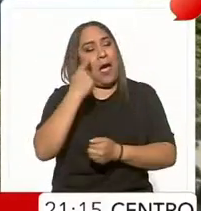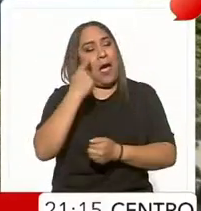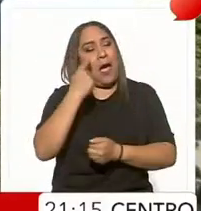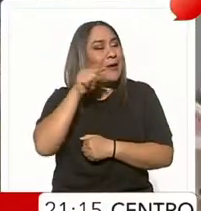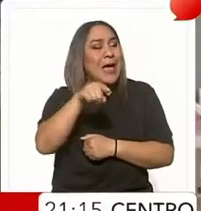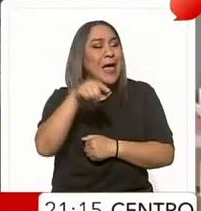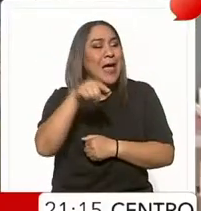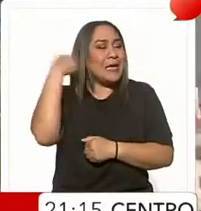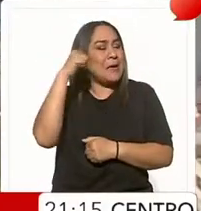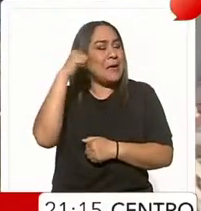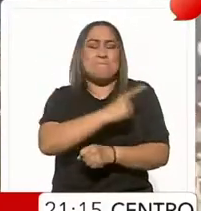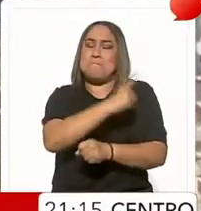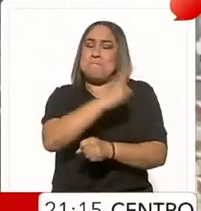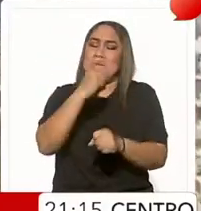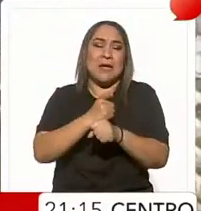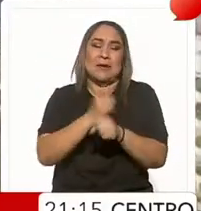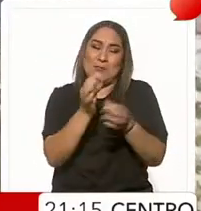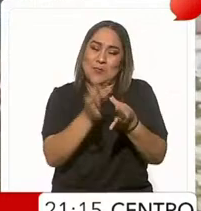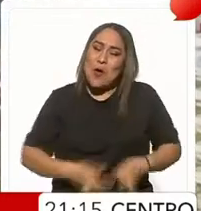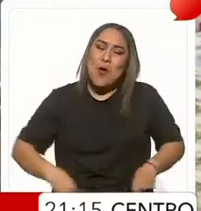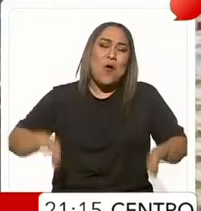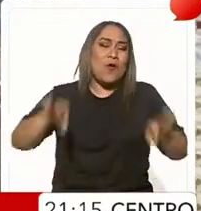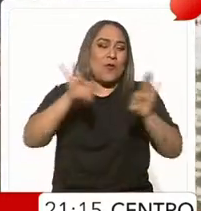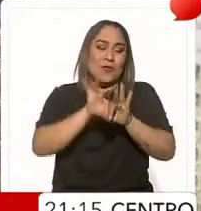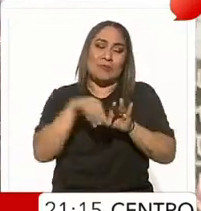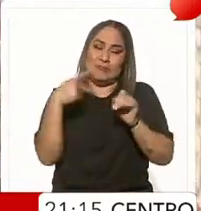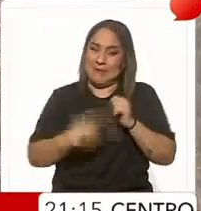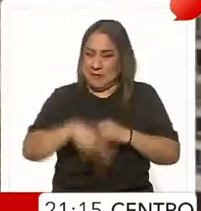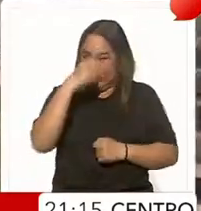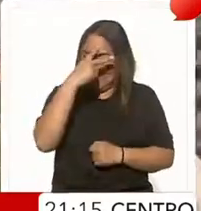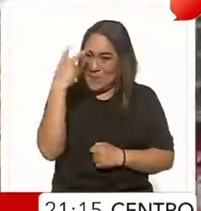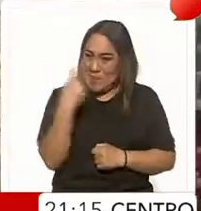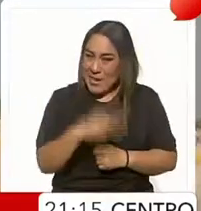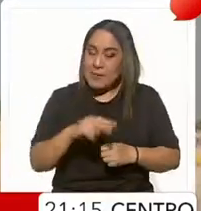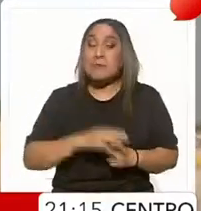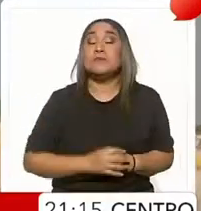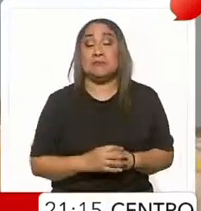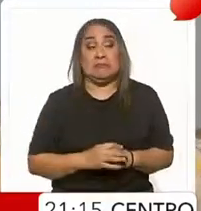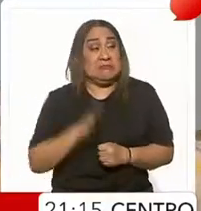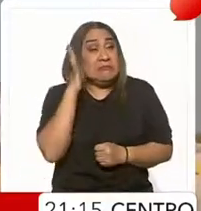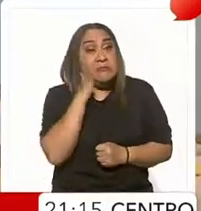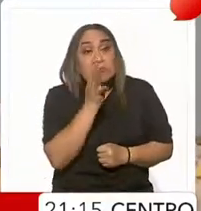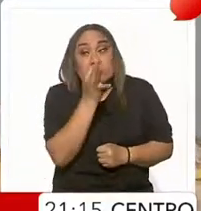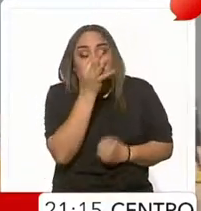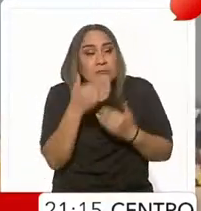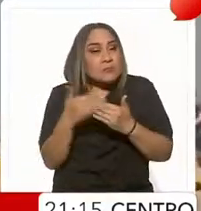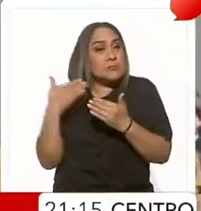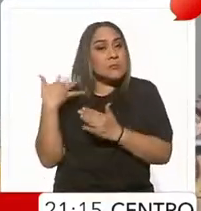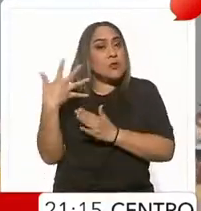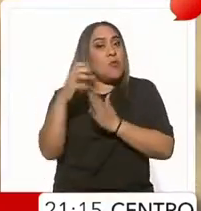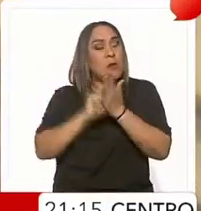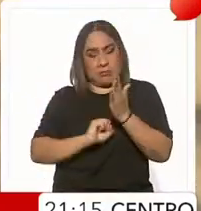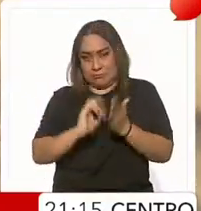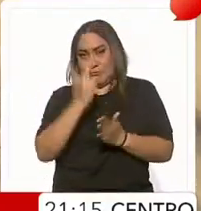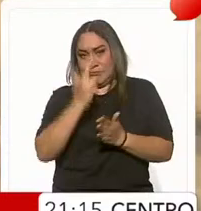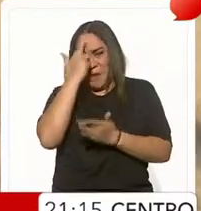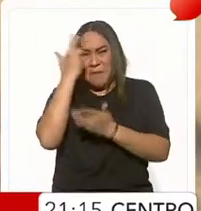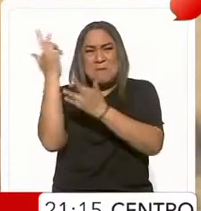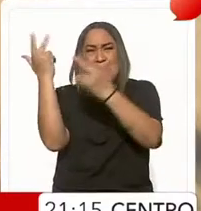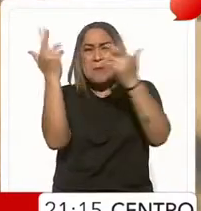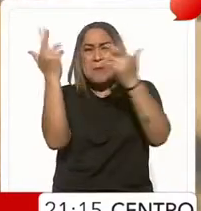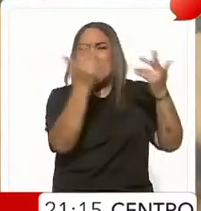turísticos más importantes e históricos del país y que hace tan solo unos meses estaba totalmente